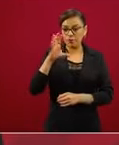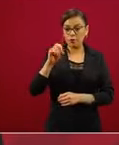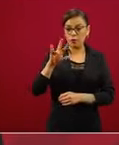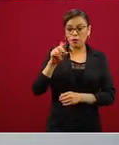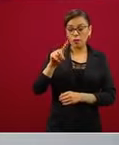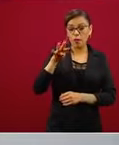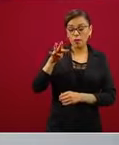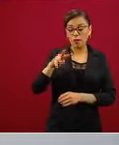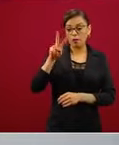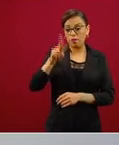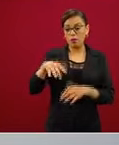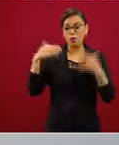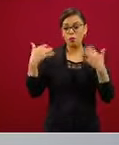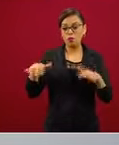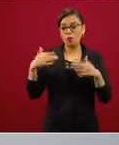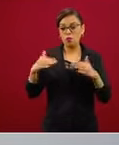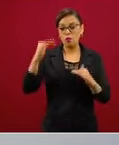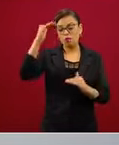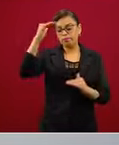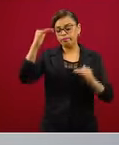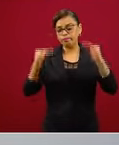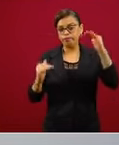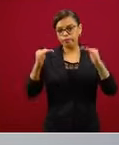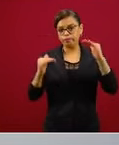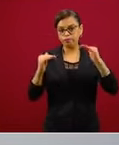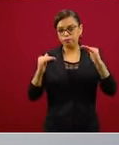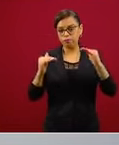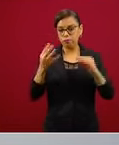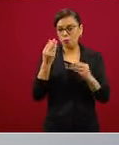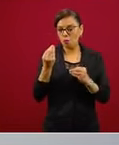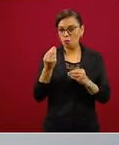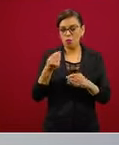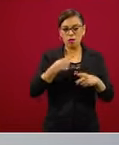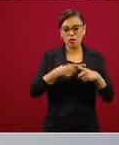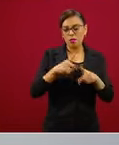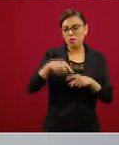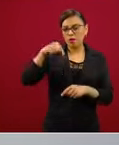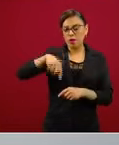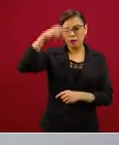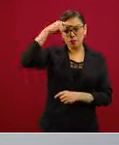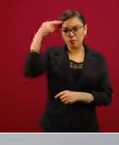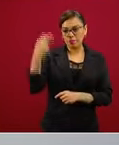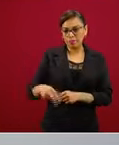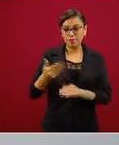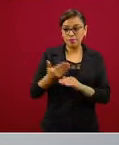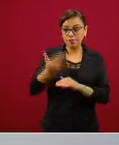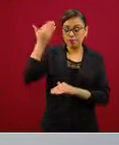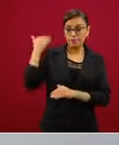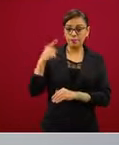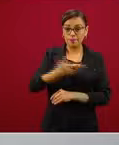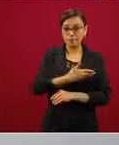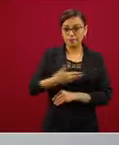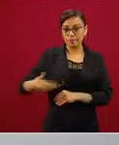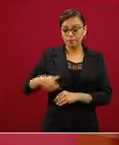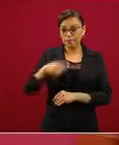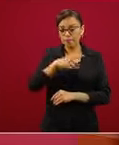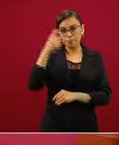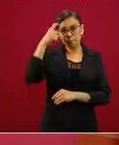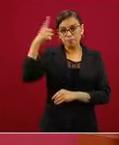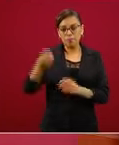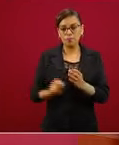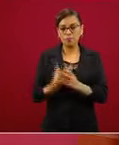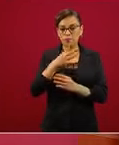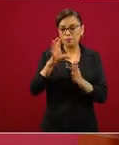desigualdad y diversidad de nuestro México. Ante ello, desde que el presidente envió la iniciativa de reformas educativas a la